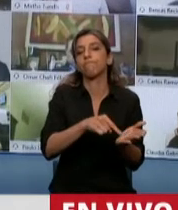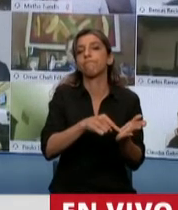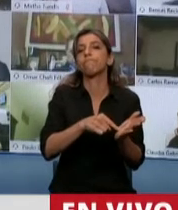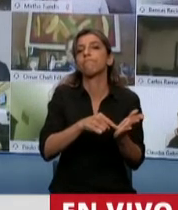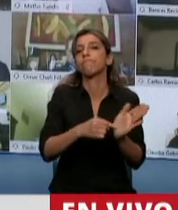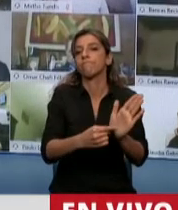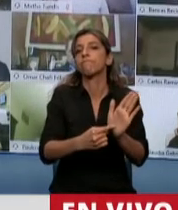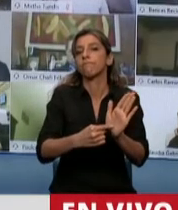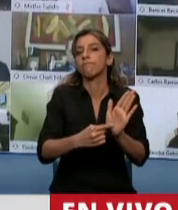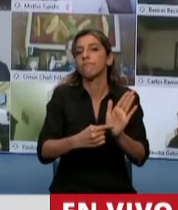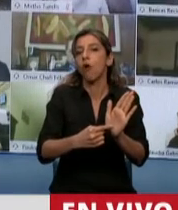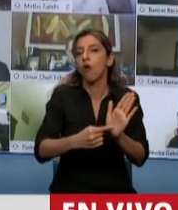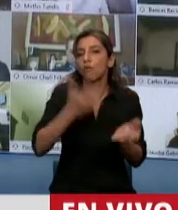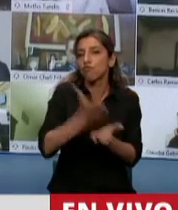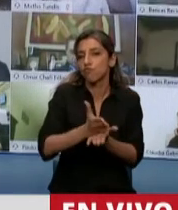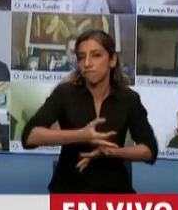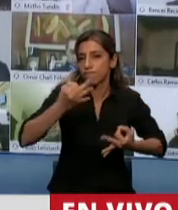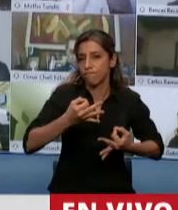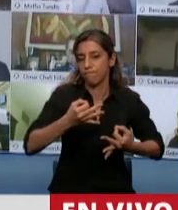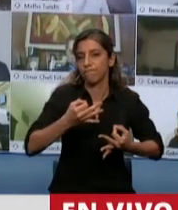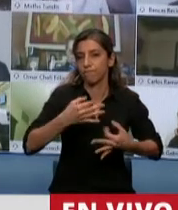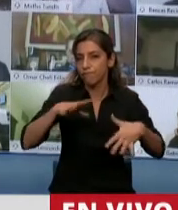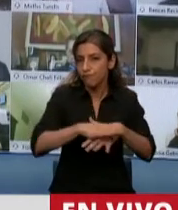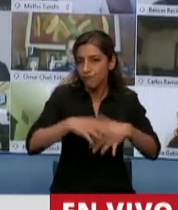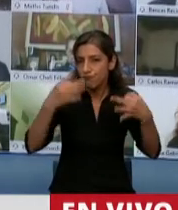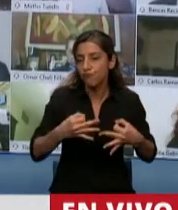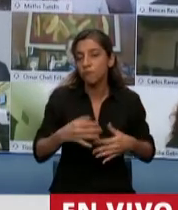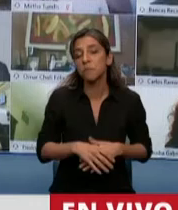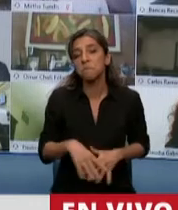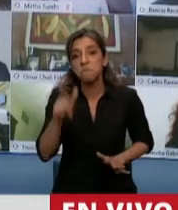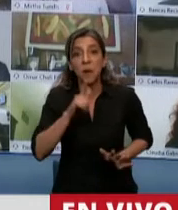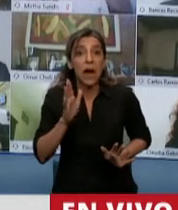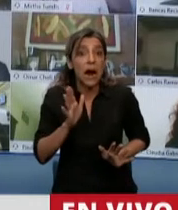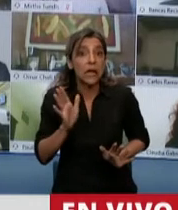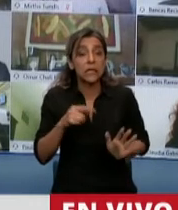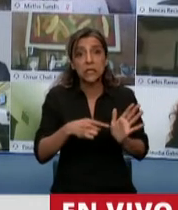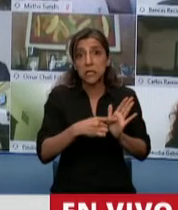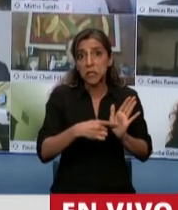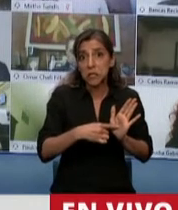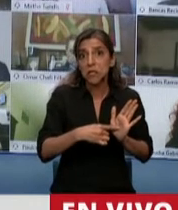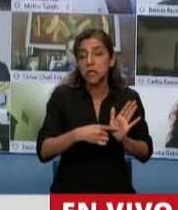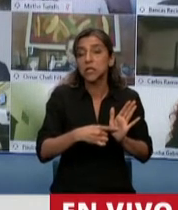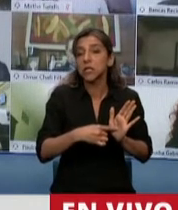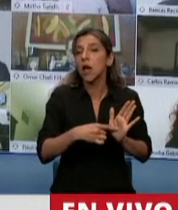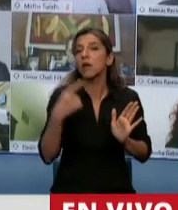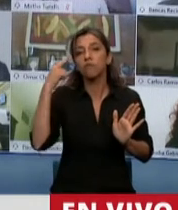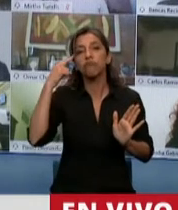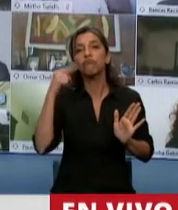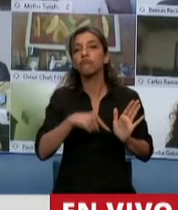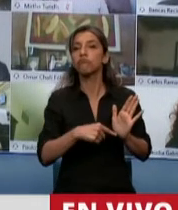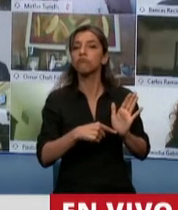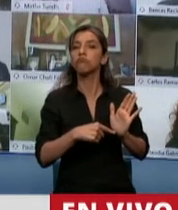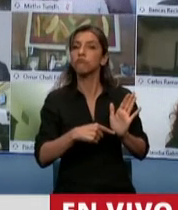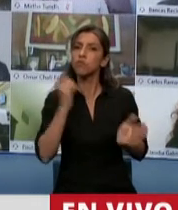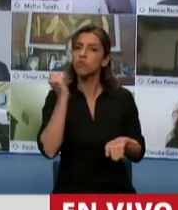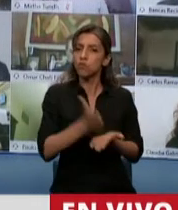fundamentalmente me parece también que esta cuestión de pagar la multa y con una reincidencia dentro de los